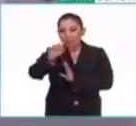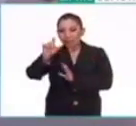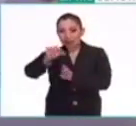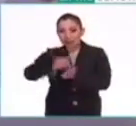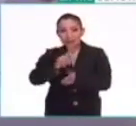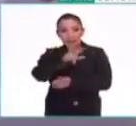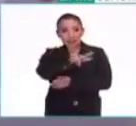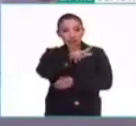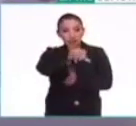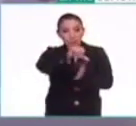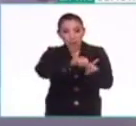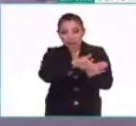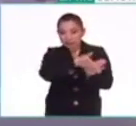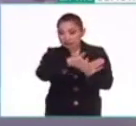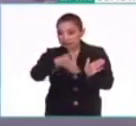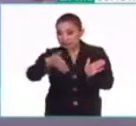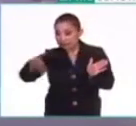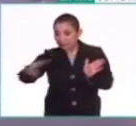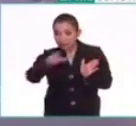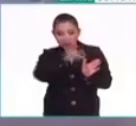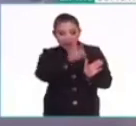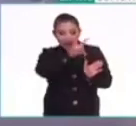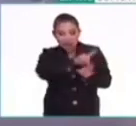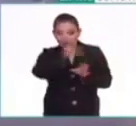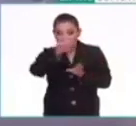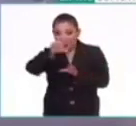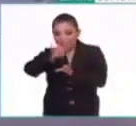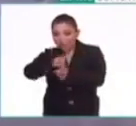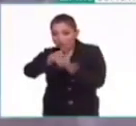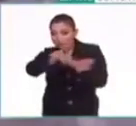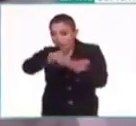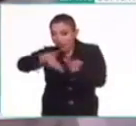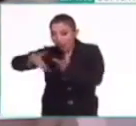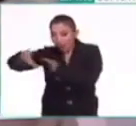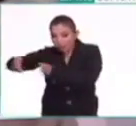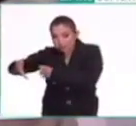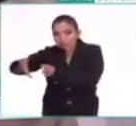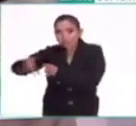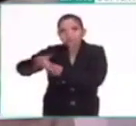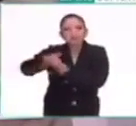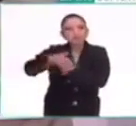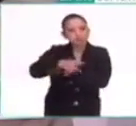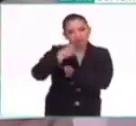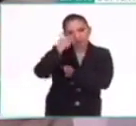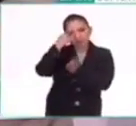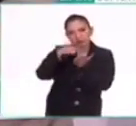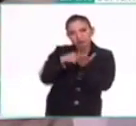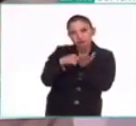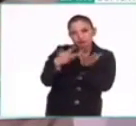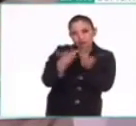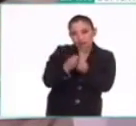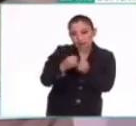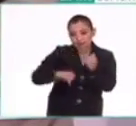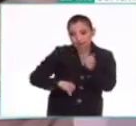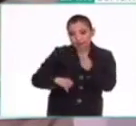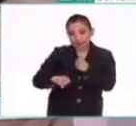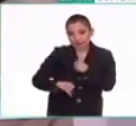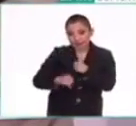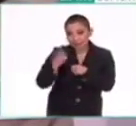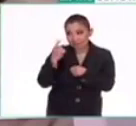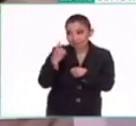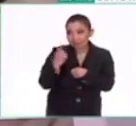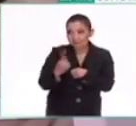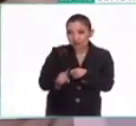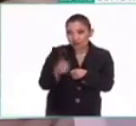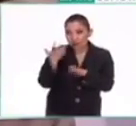dieciocho meses de veinte días. Y aquí viene, pues yo creo que lo interesante para